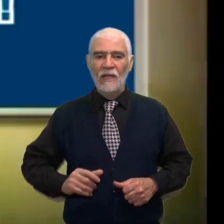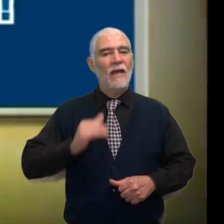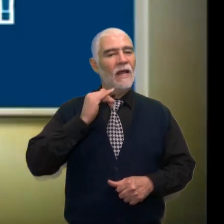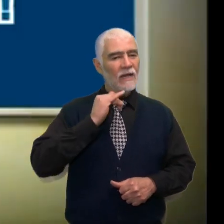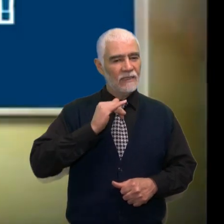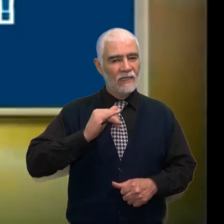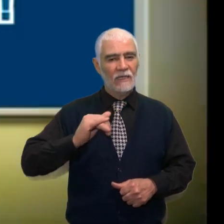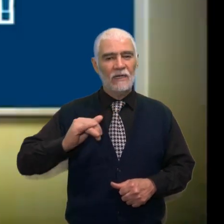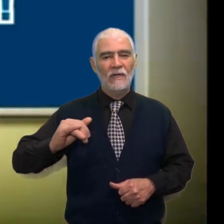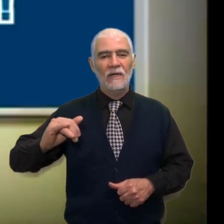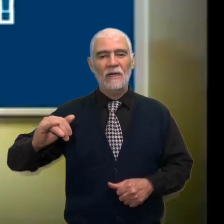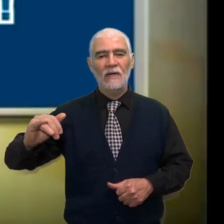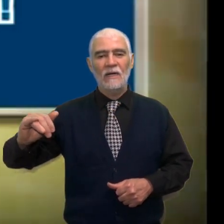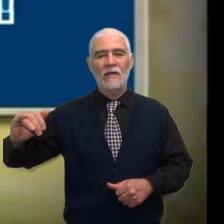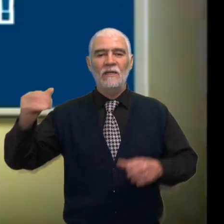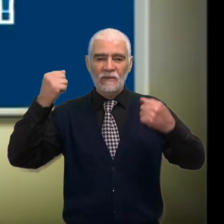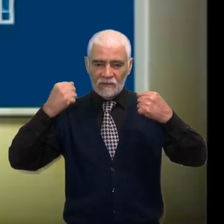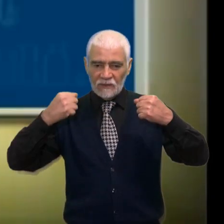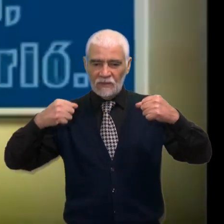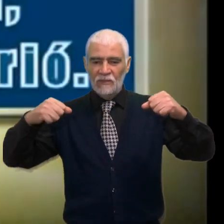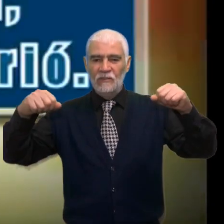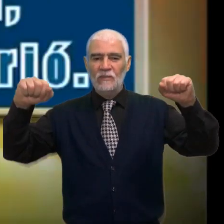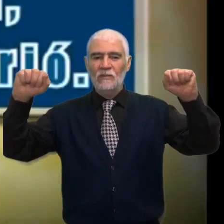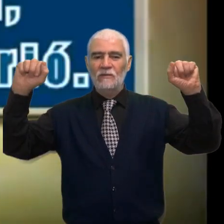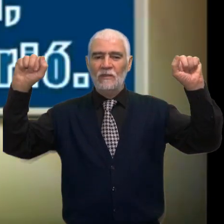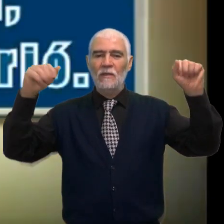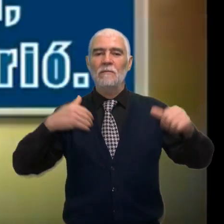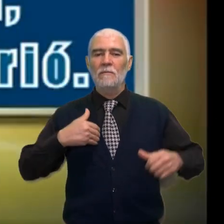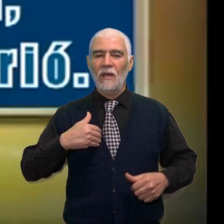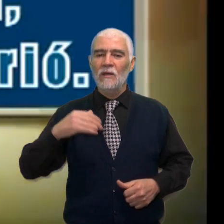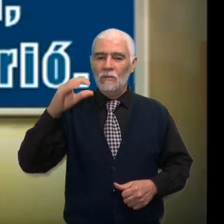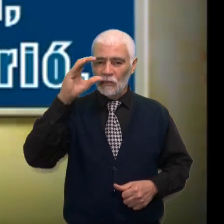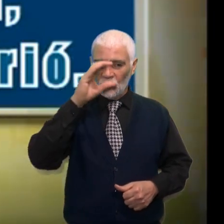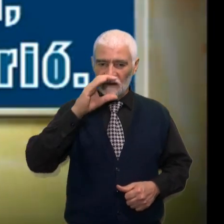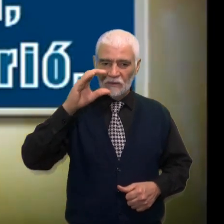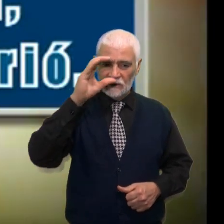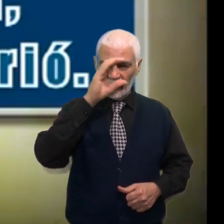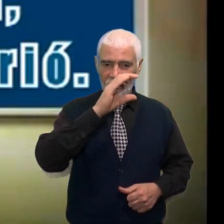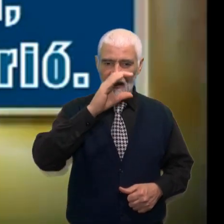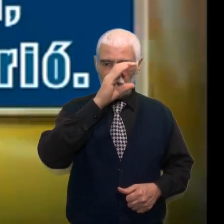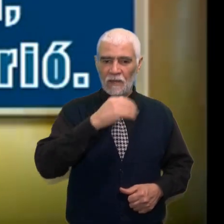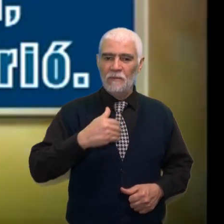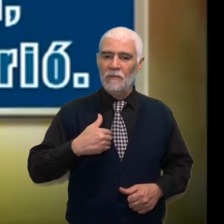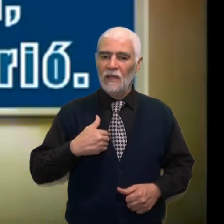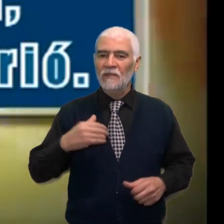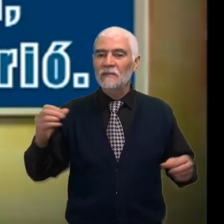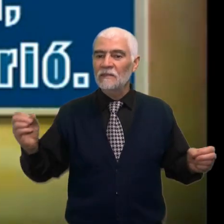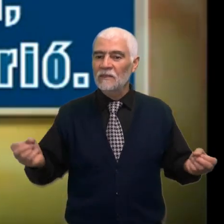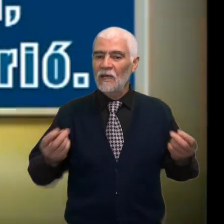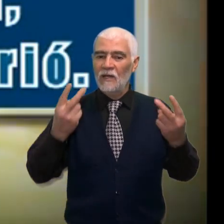eterna victoria Que busca, me